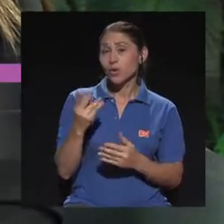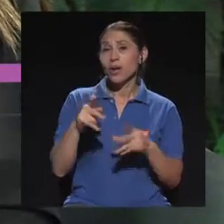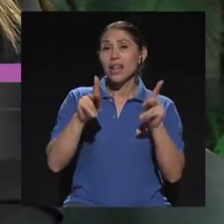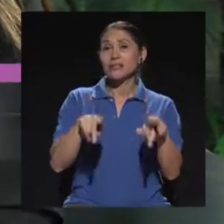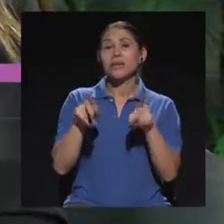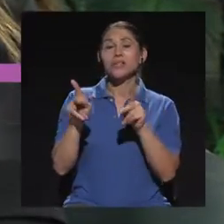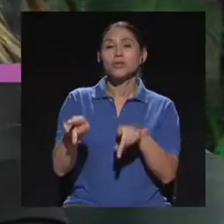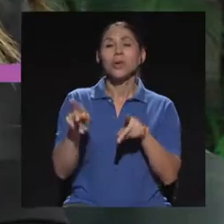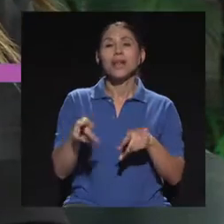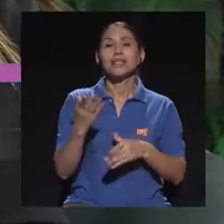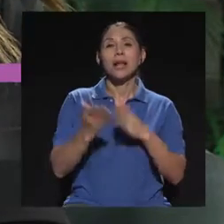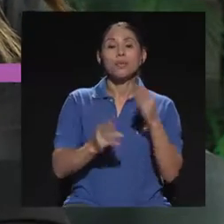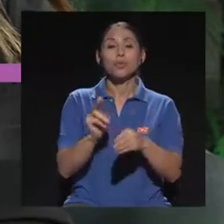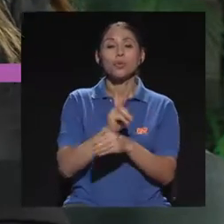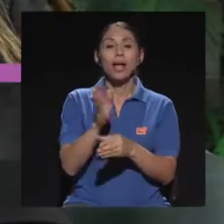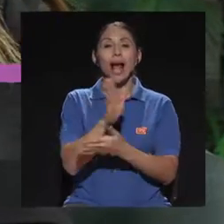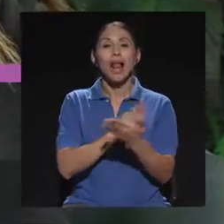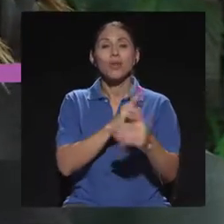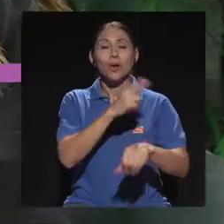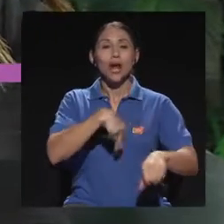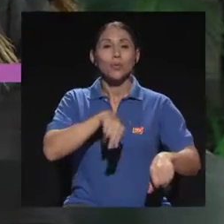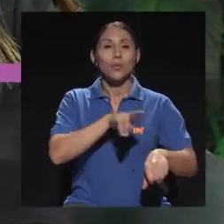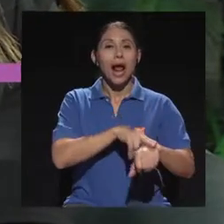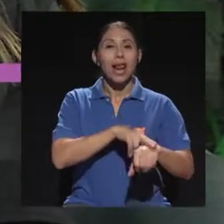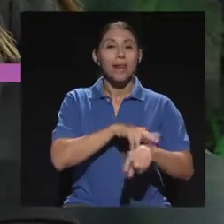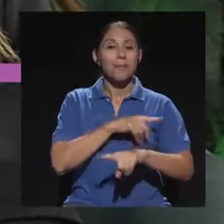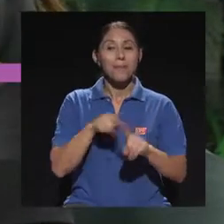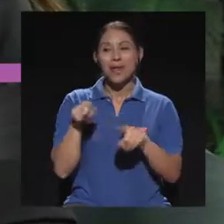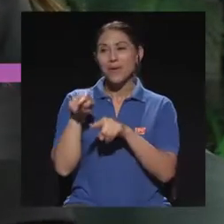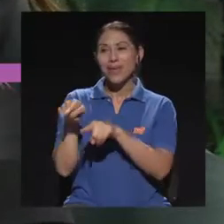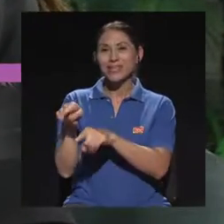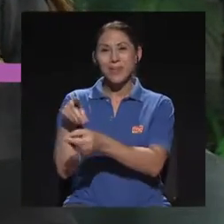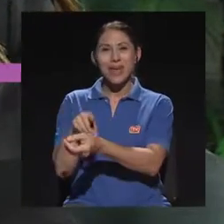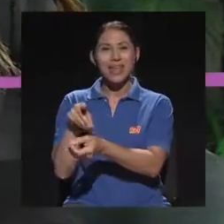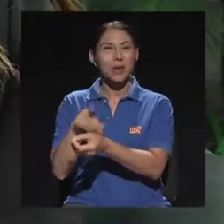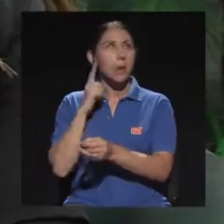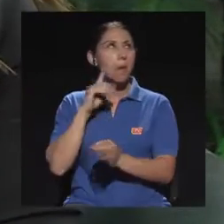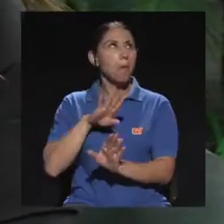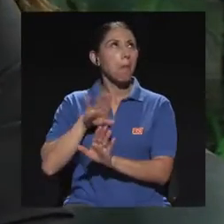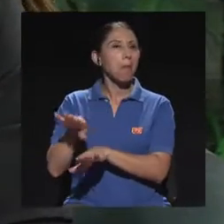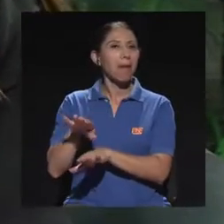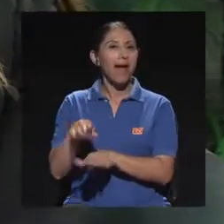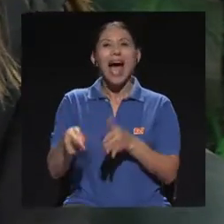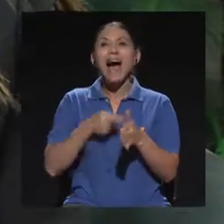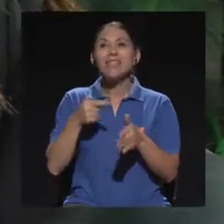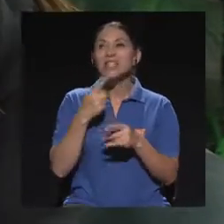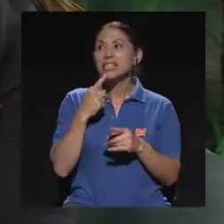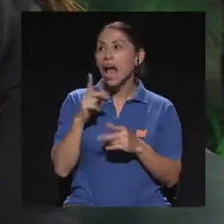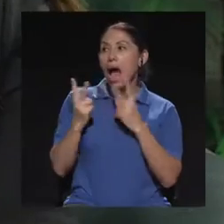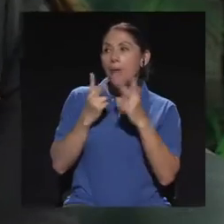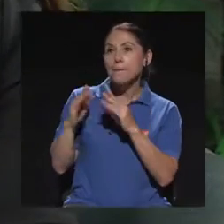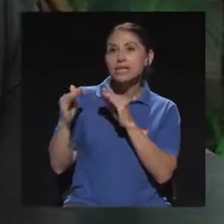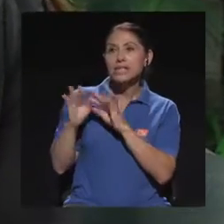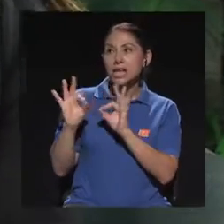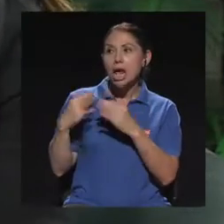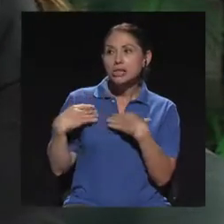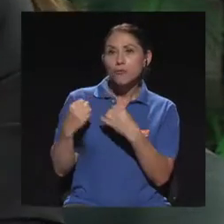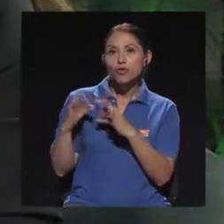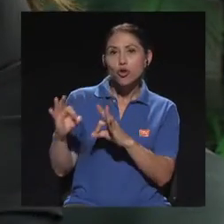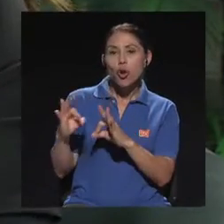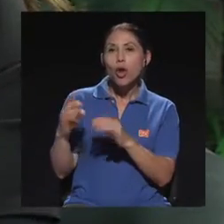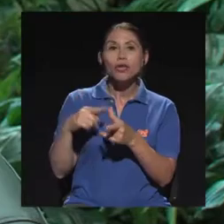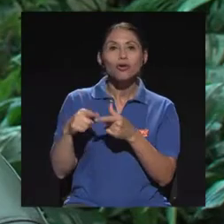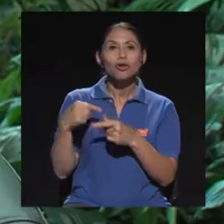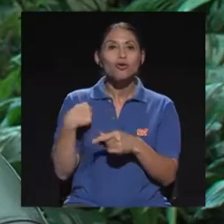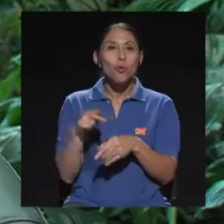dejando de lado tal vez esta prescripción médica, le apuestan más por esta tradición oral o esta que a la vecina le funcionó, a usted le va a servir,